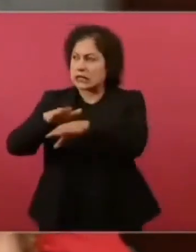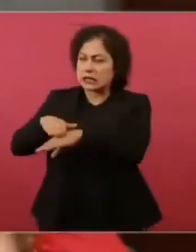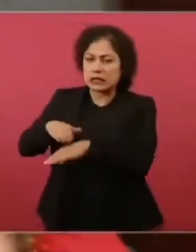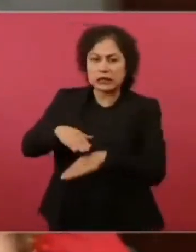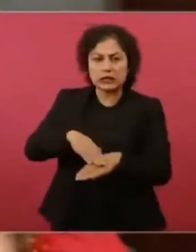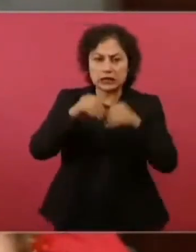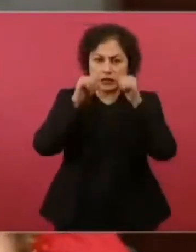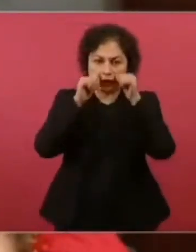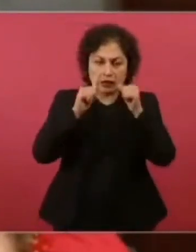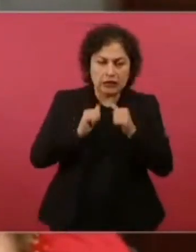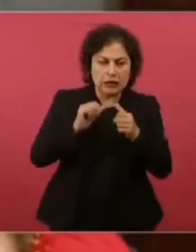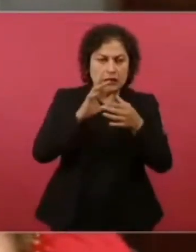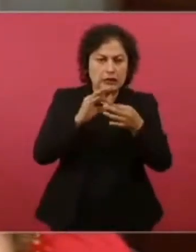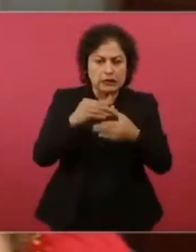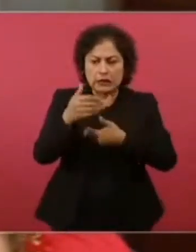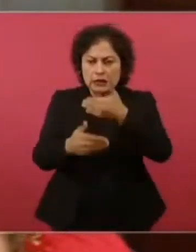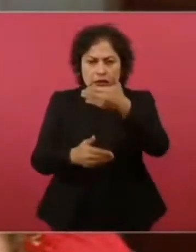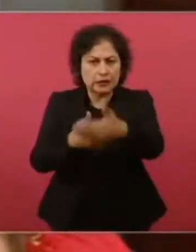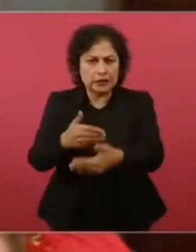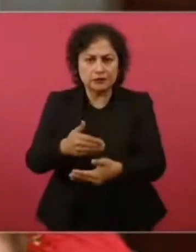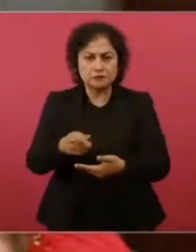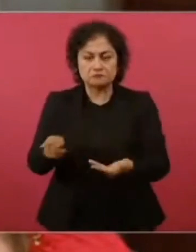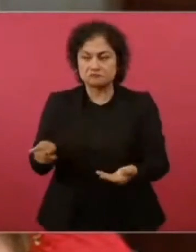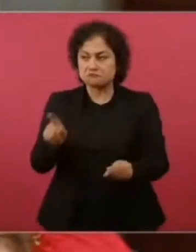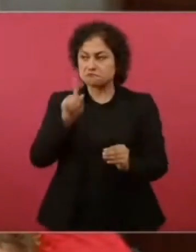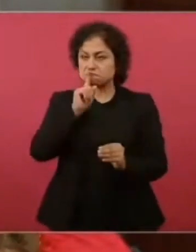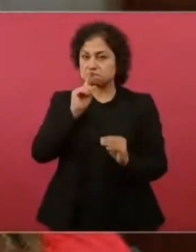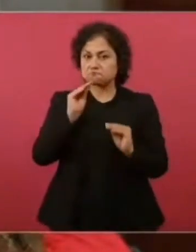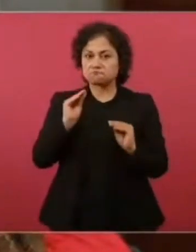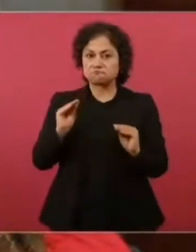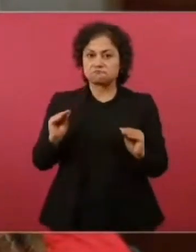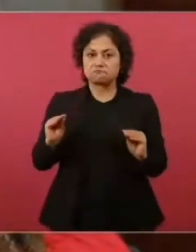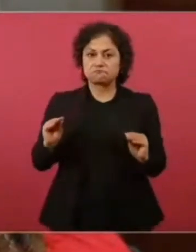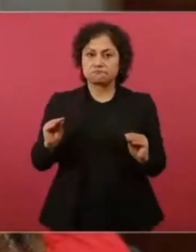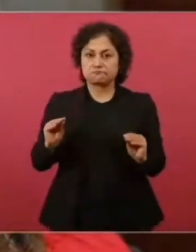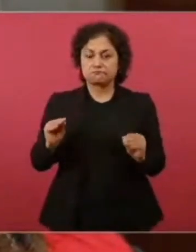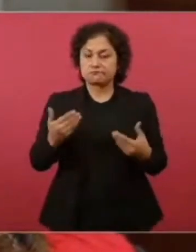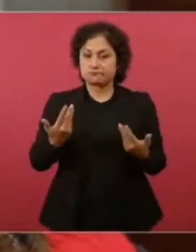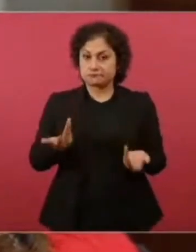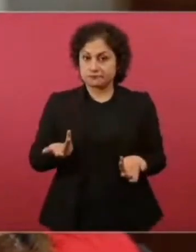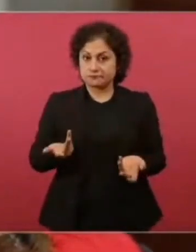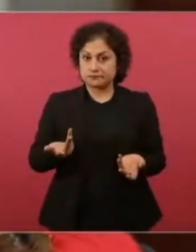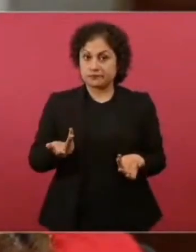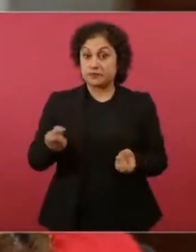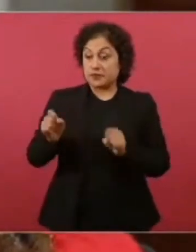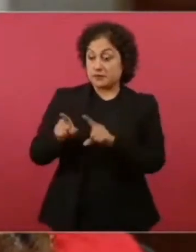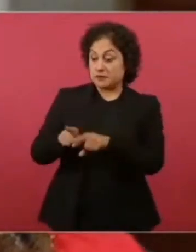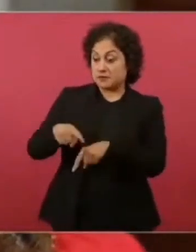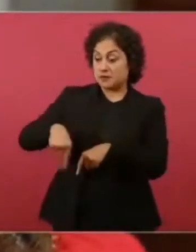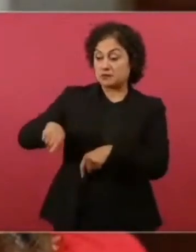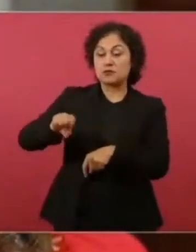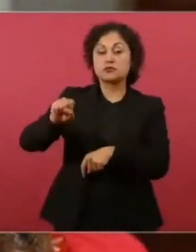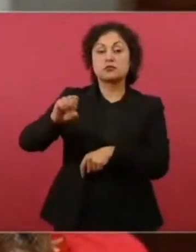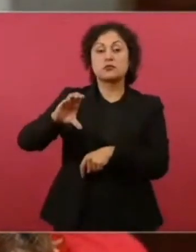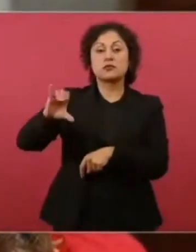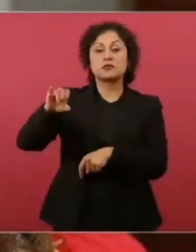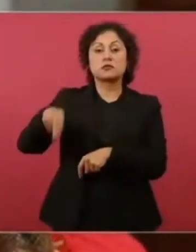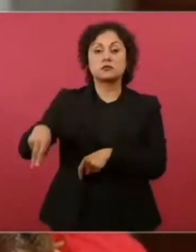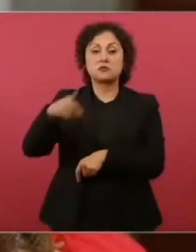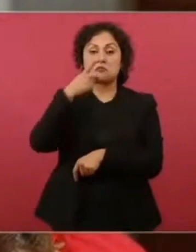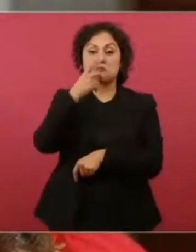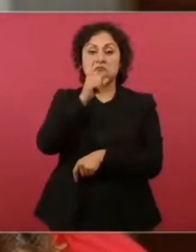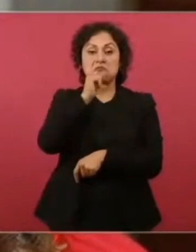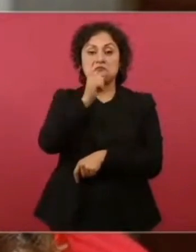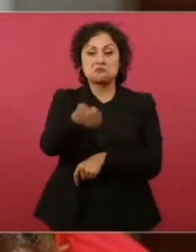más adelante, no ha habido absolutamente nada y por parte de la Suprema Corte tampoco, ningún